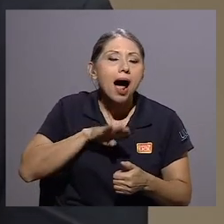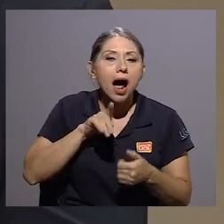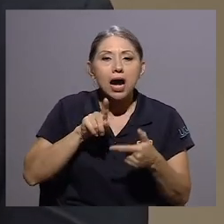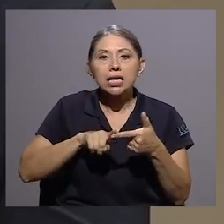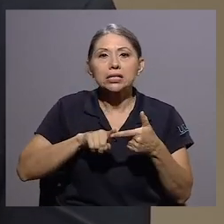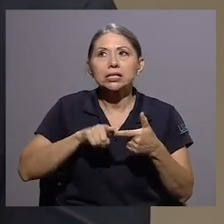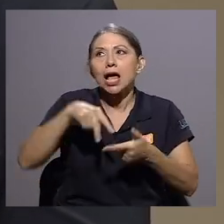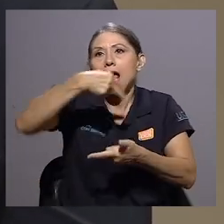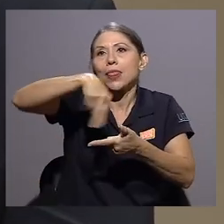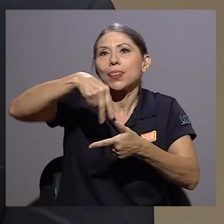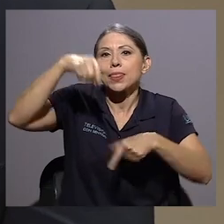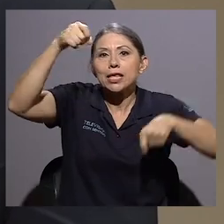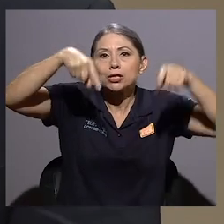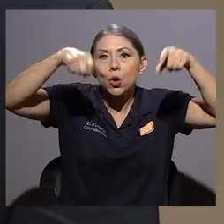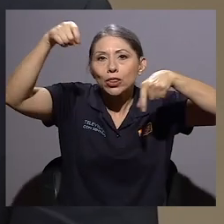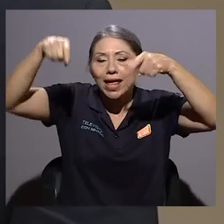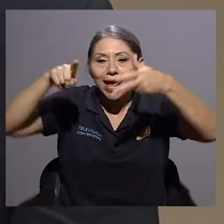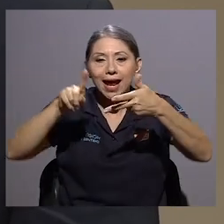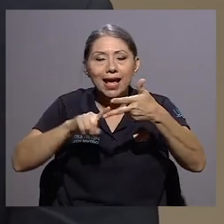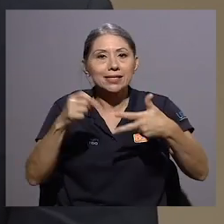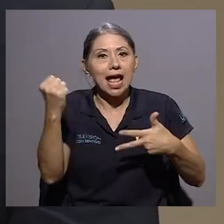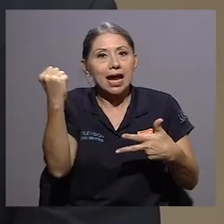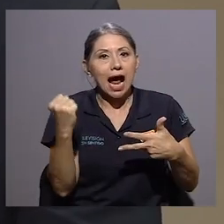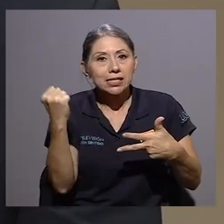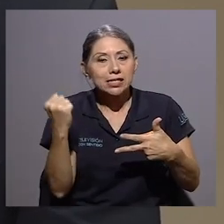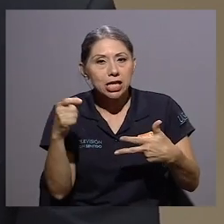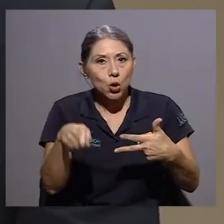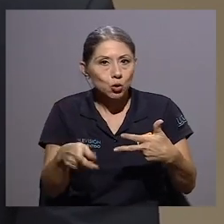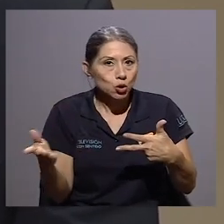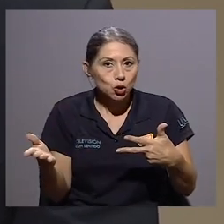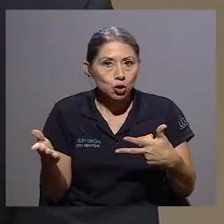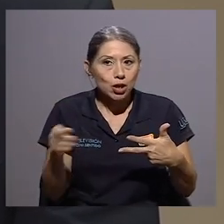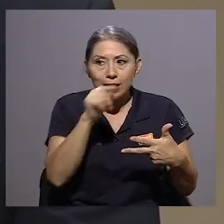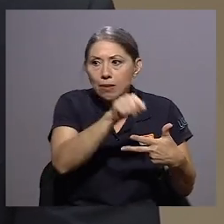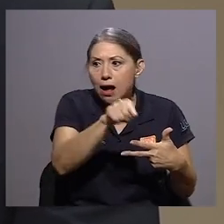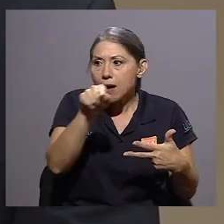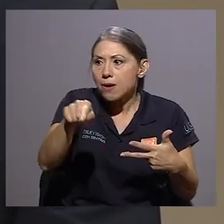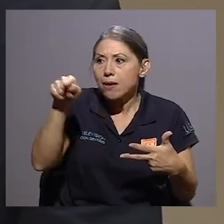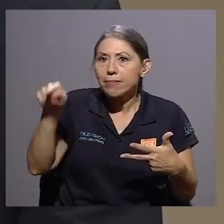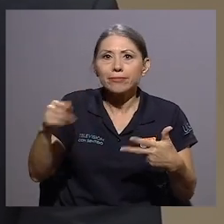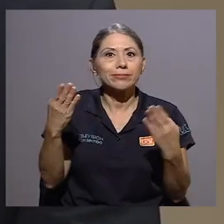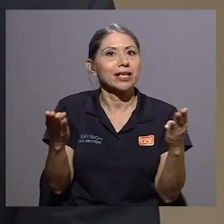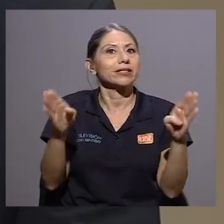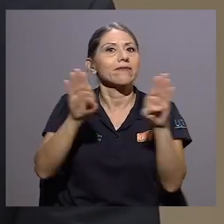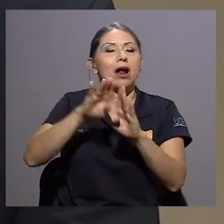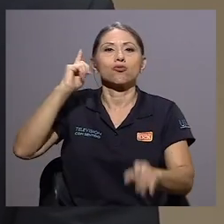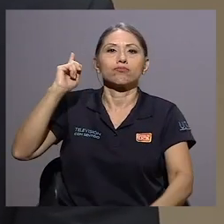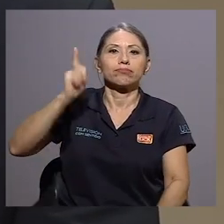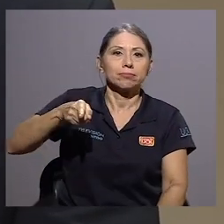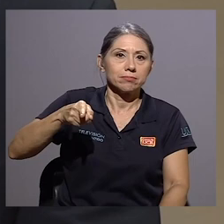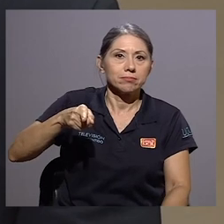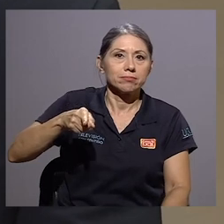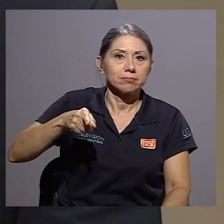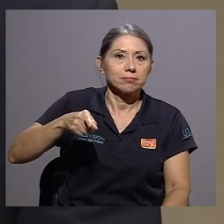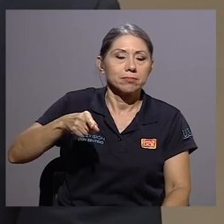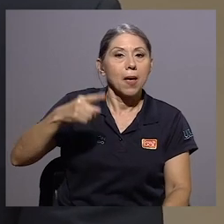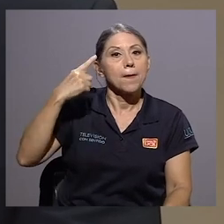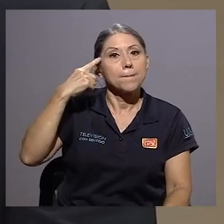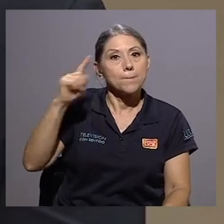discotecas, casinos, que obligatoriamente se cerraron por ese